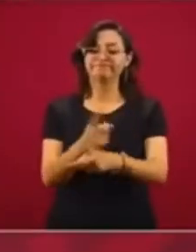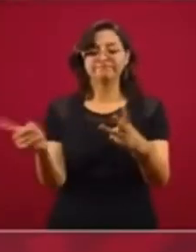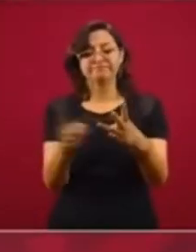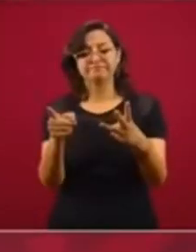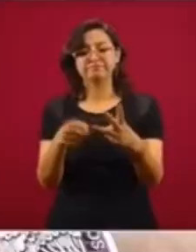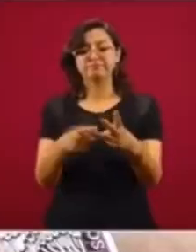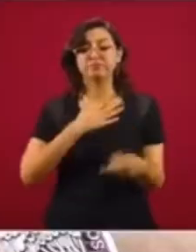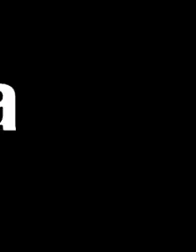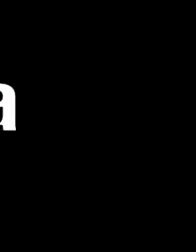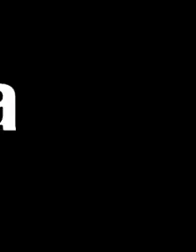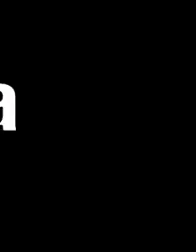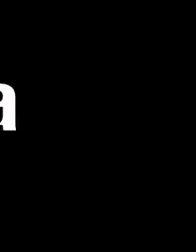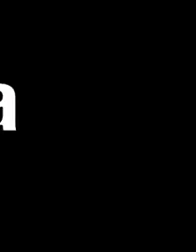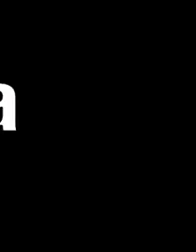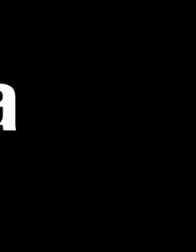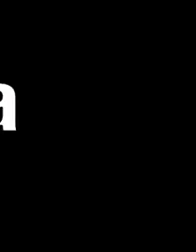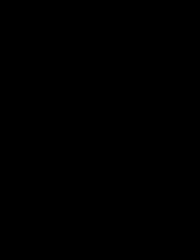justicia.